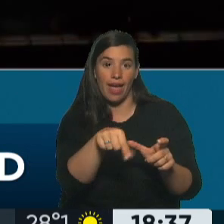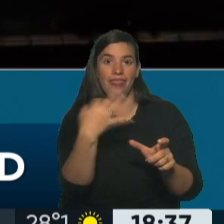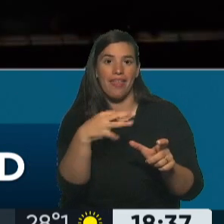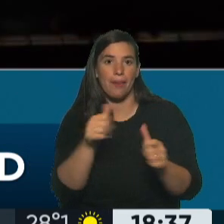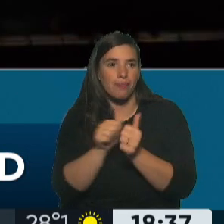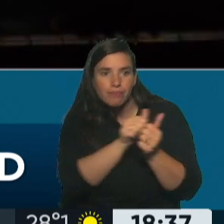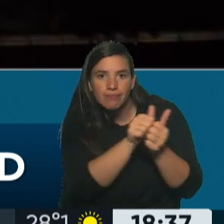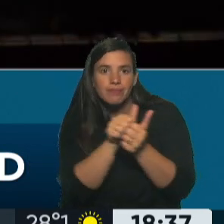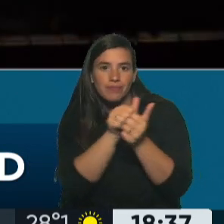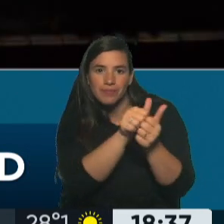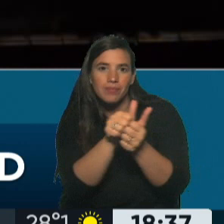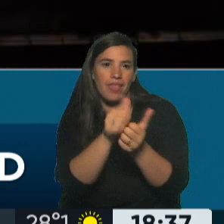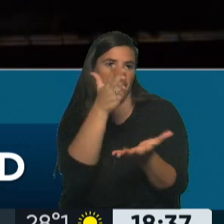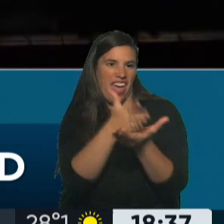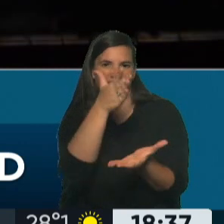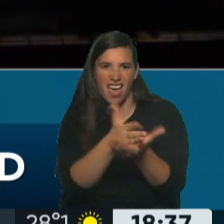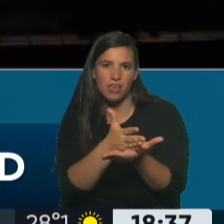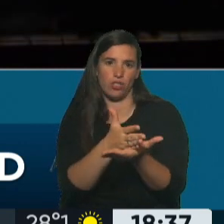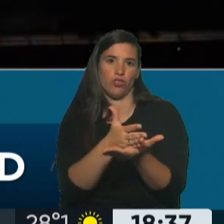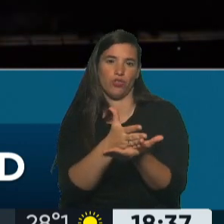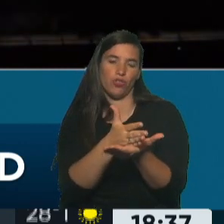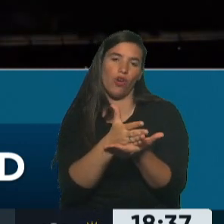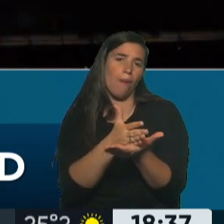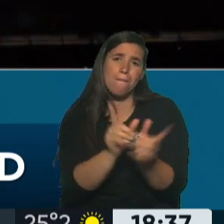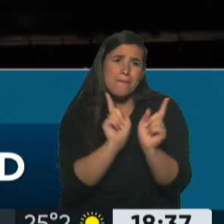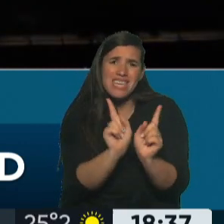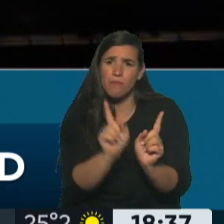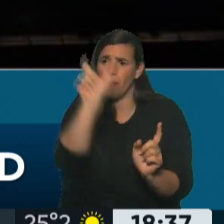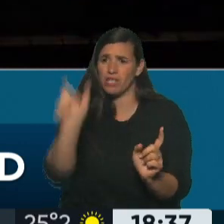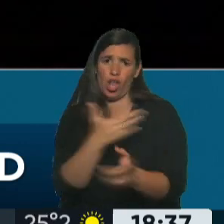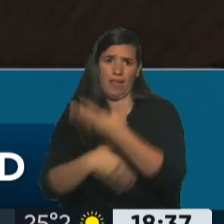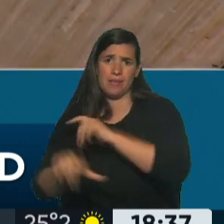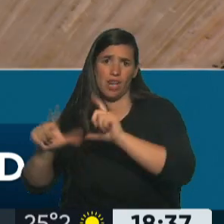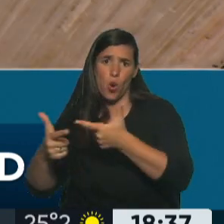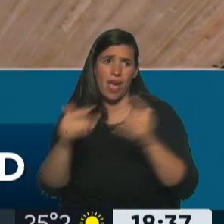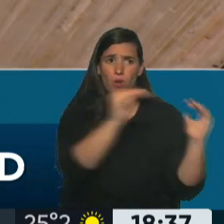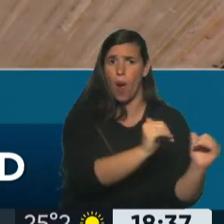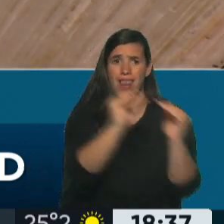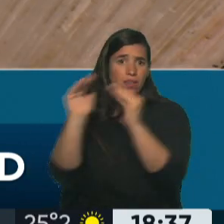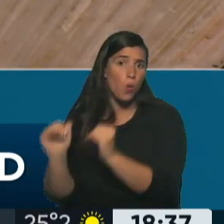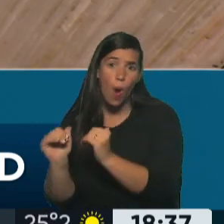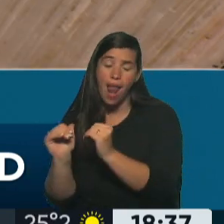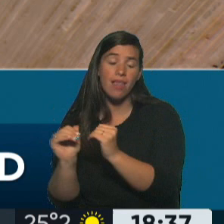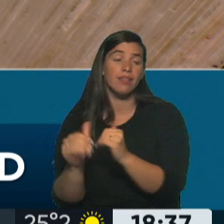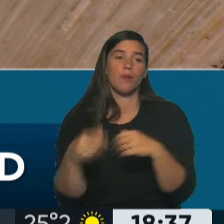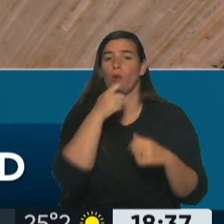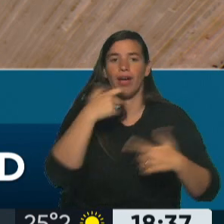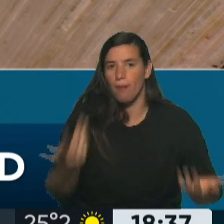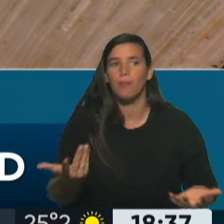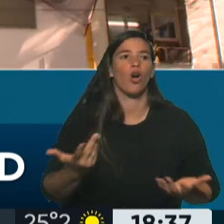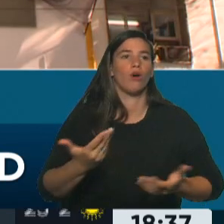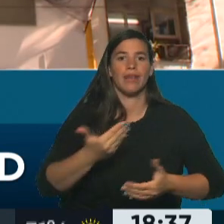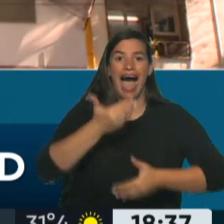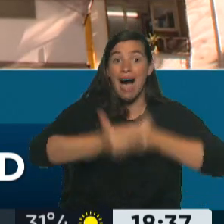Administración Pública Nacional con todos los derechos que tiene una persona sin discapacidad, que pueda acceder a ir mejorando su nivel escalafonario, que se preparen